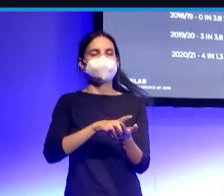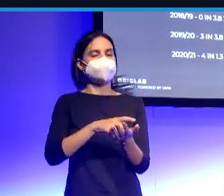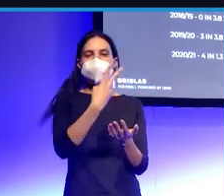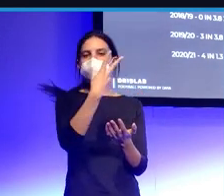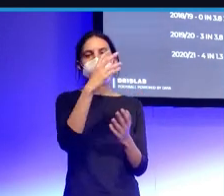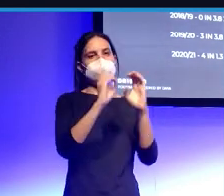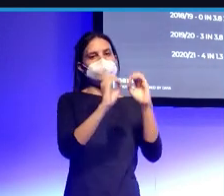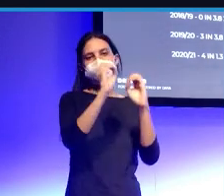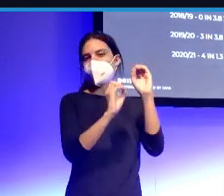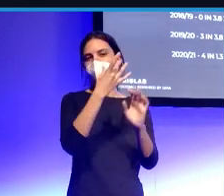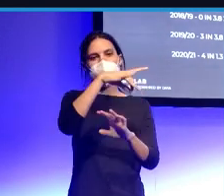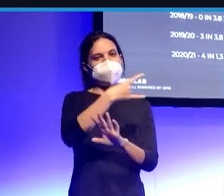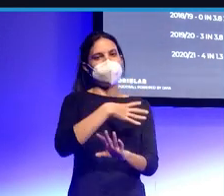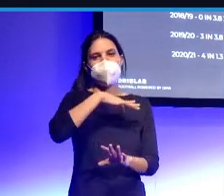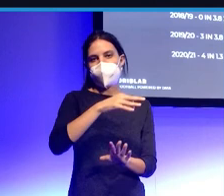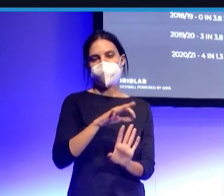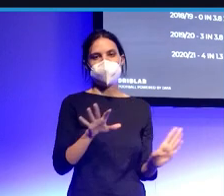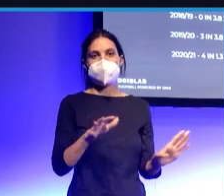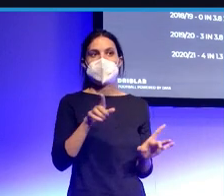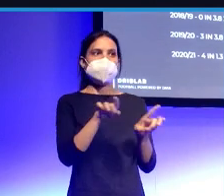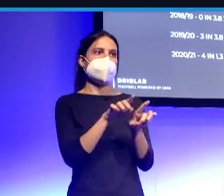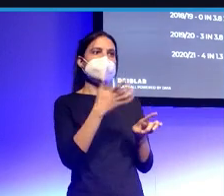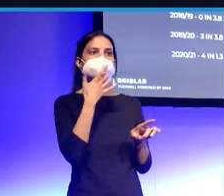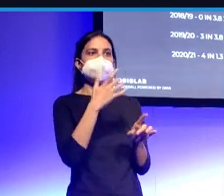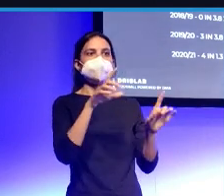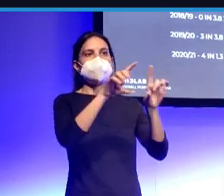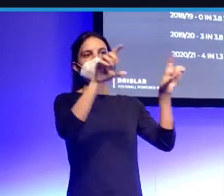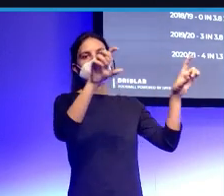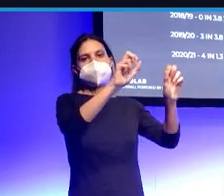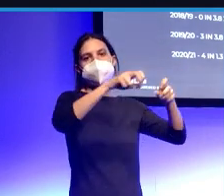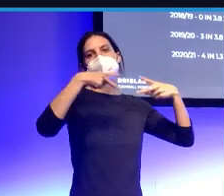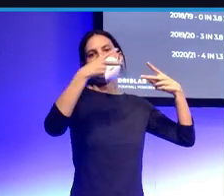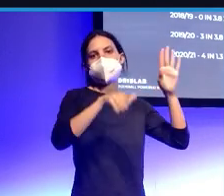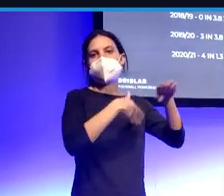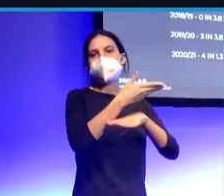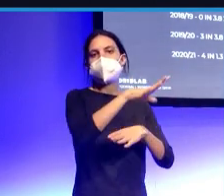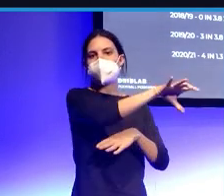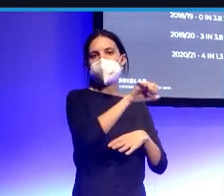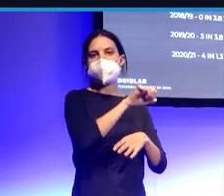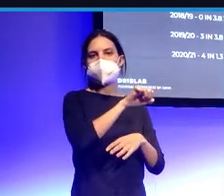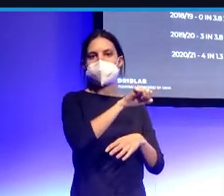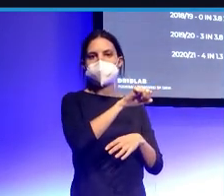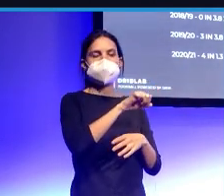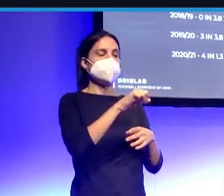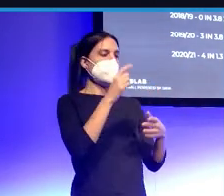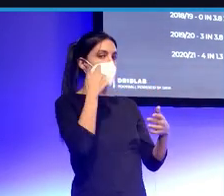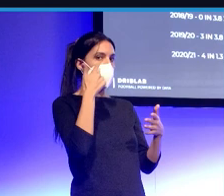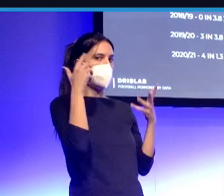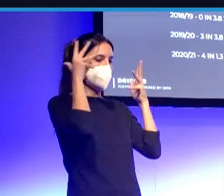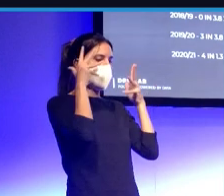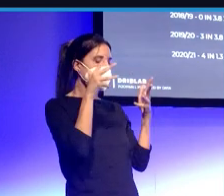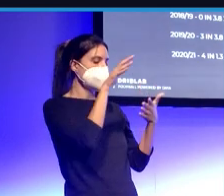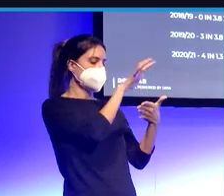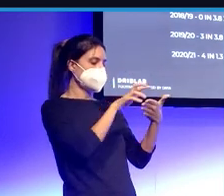un poco como esto es un poco como cuando vas a buscar un restaurante en TripAdvisor y tienes dos opciones, ¿no? El que tiene 5 reviews con 5